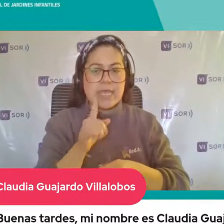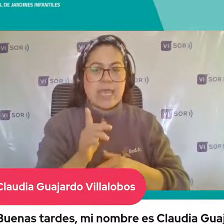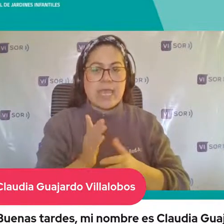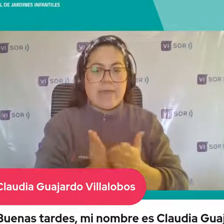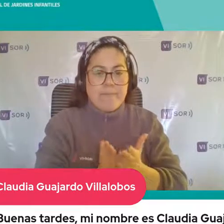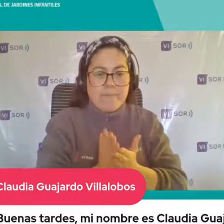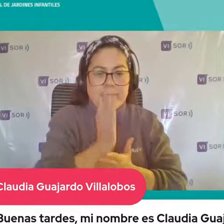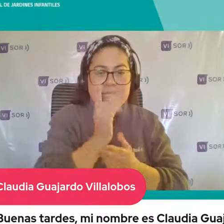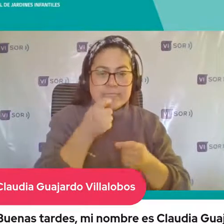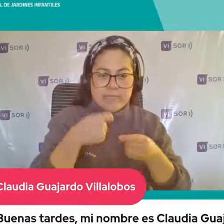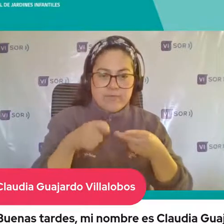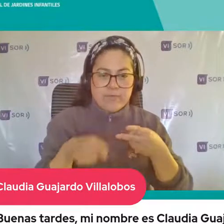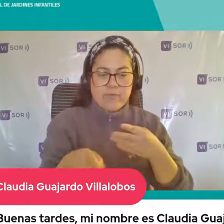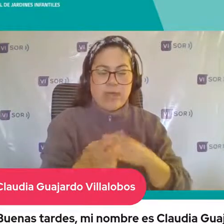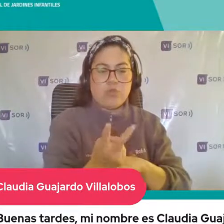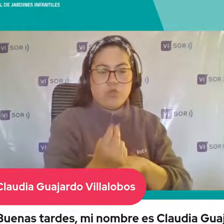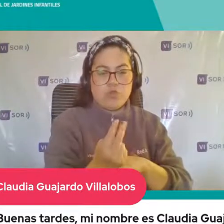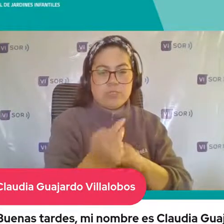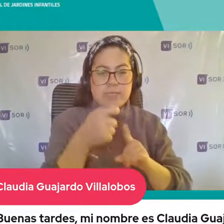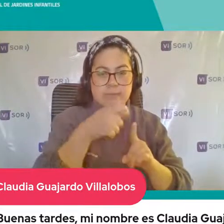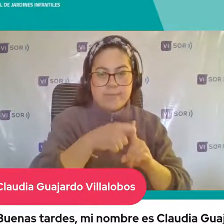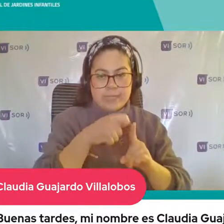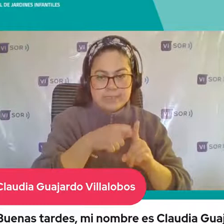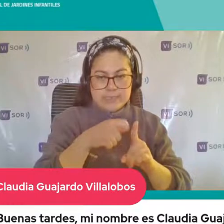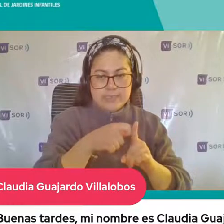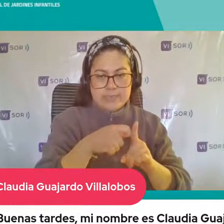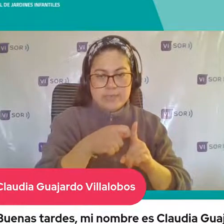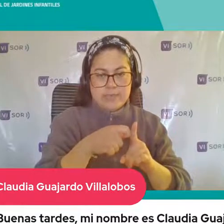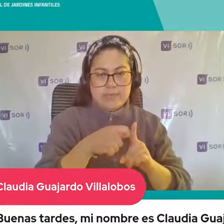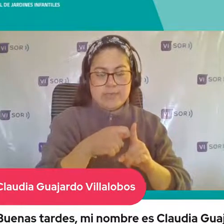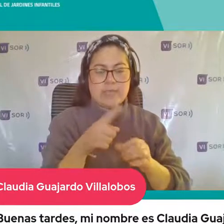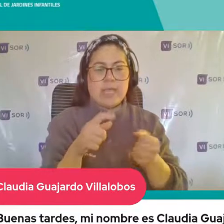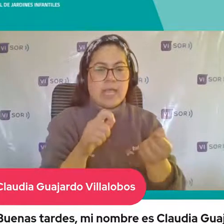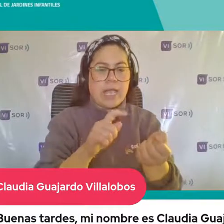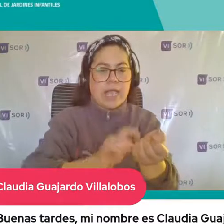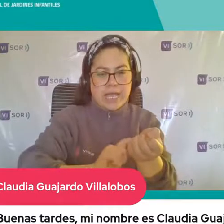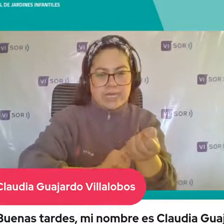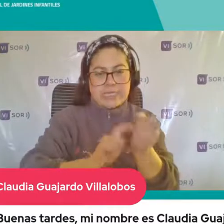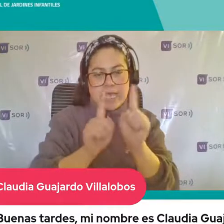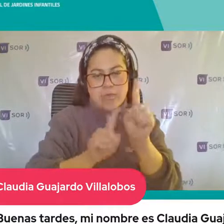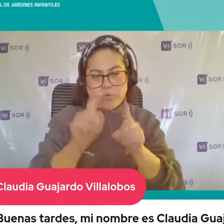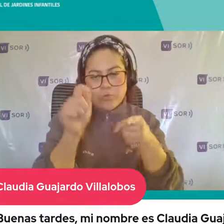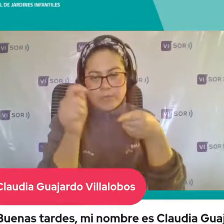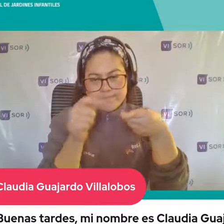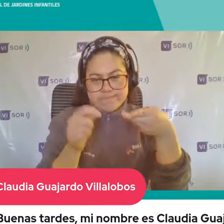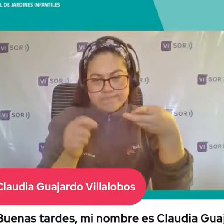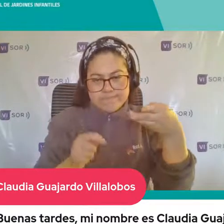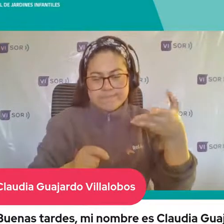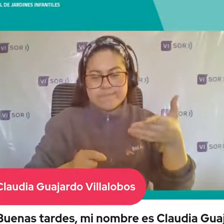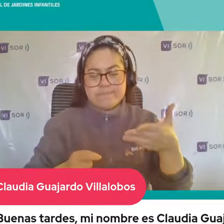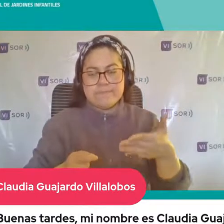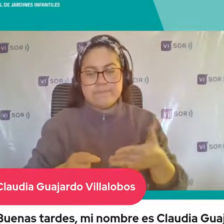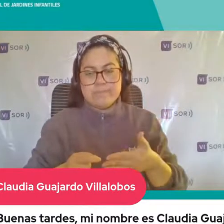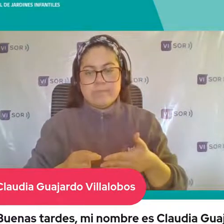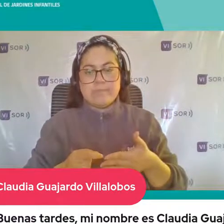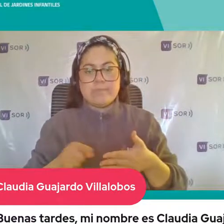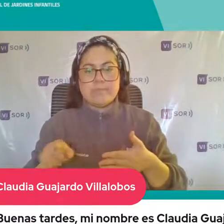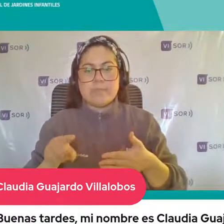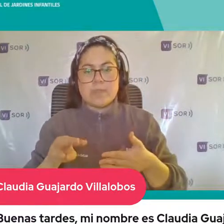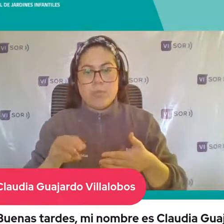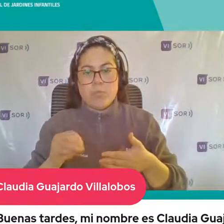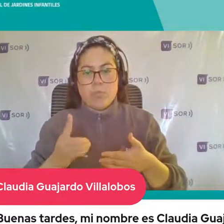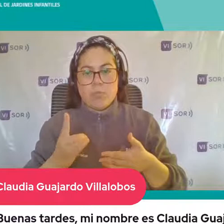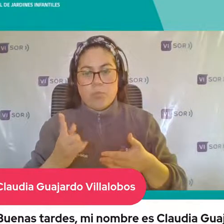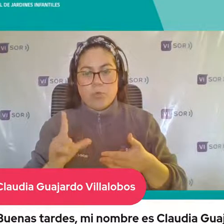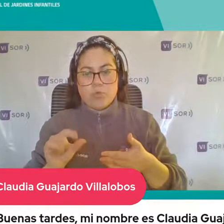los 12 meses Cuando los chicos Presentan características Muy evidentes Que se pueden asociar Sin embargo El módulo T Que es el